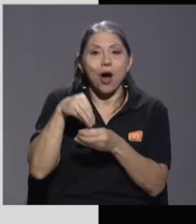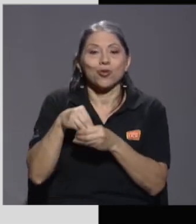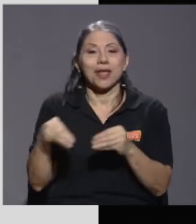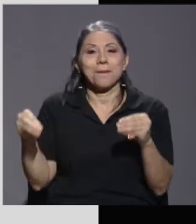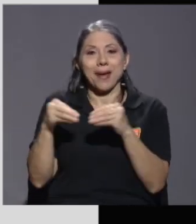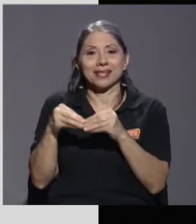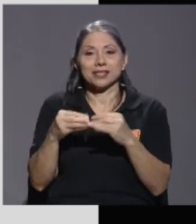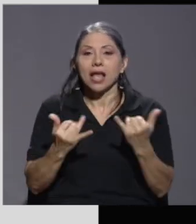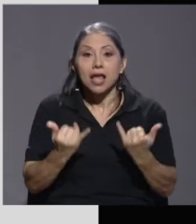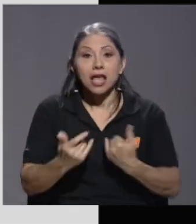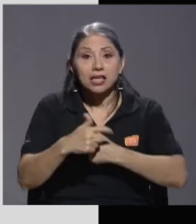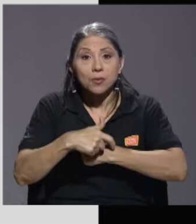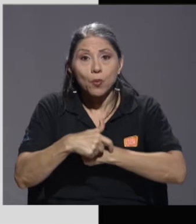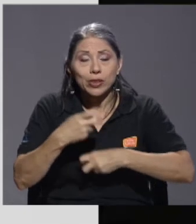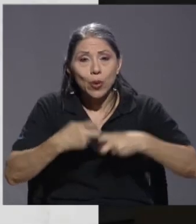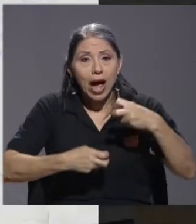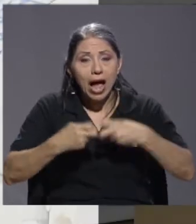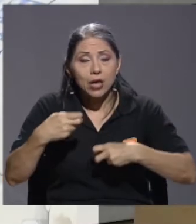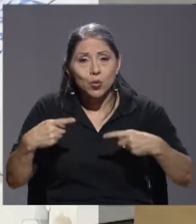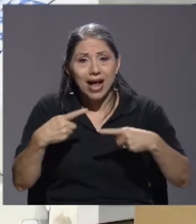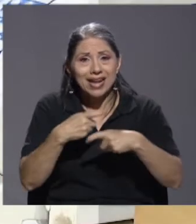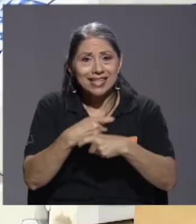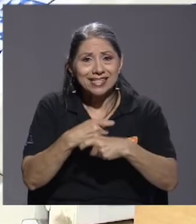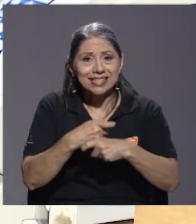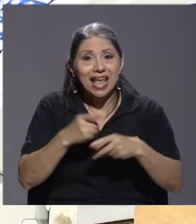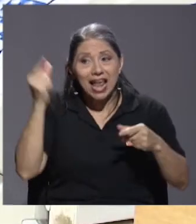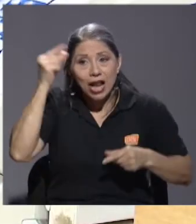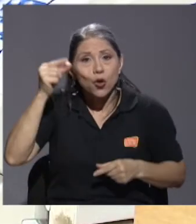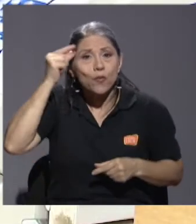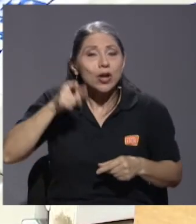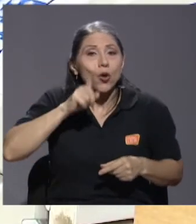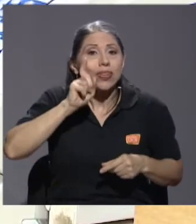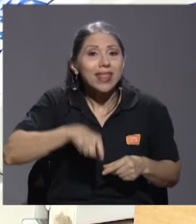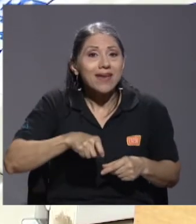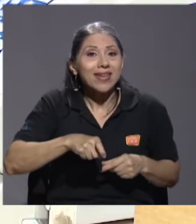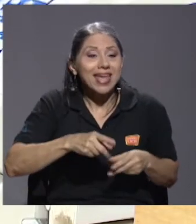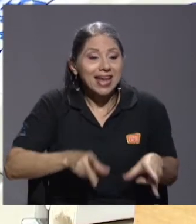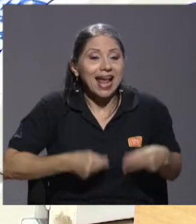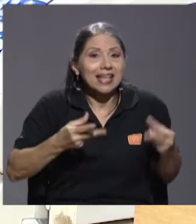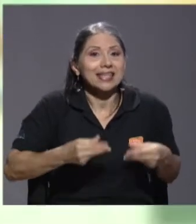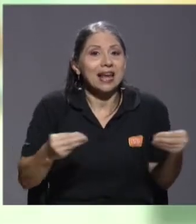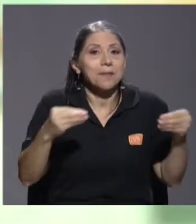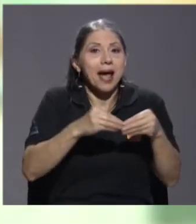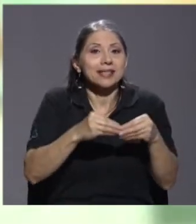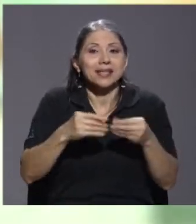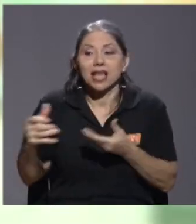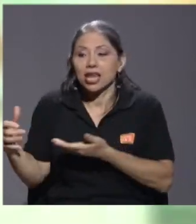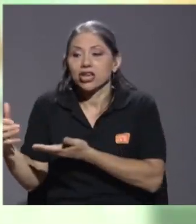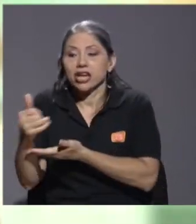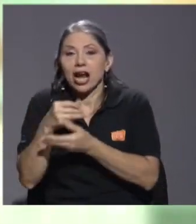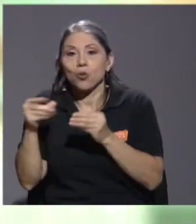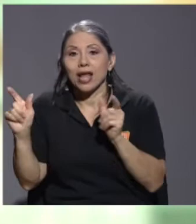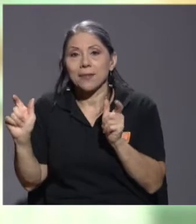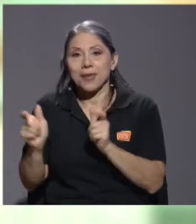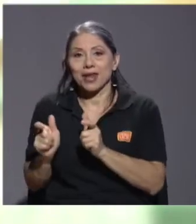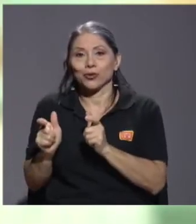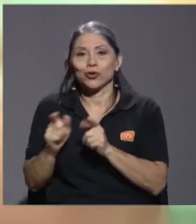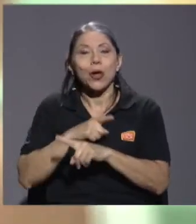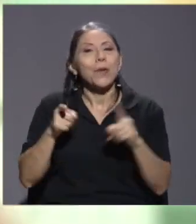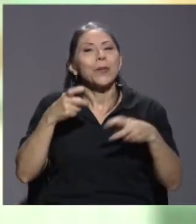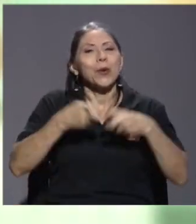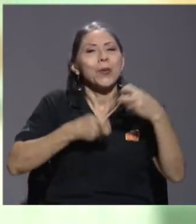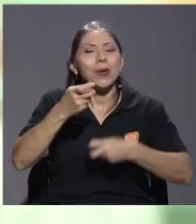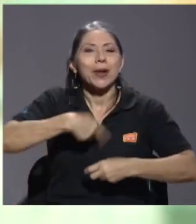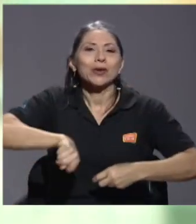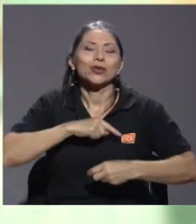una crisis y el gobierno debería de gastar más y recaudar menos. El problema es que tenemos restricciones, ¿verdad? Por